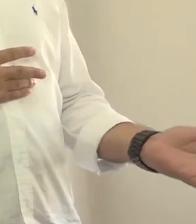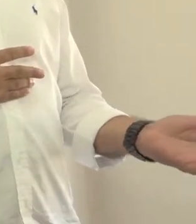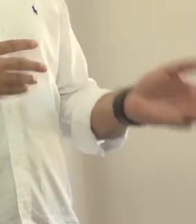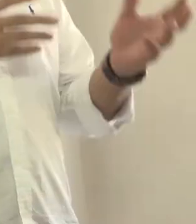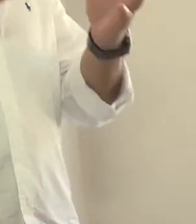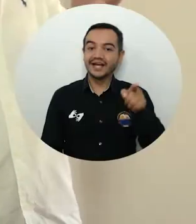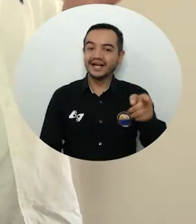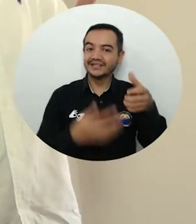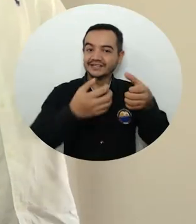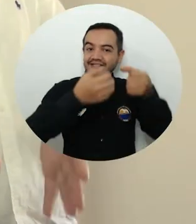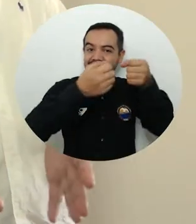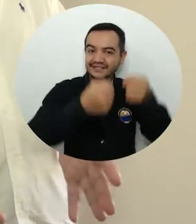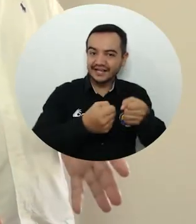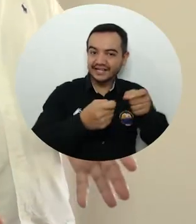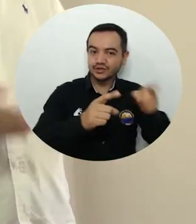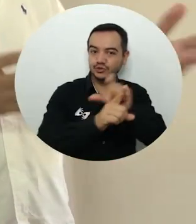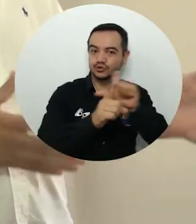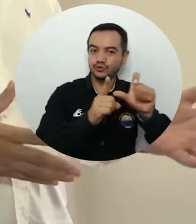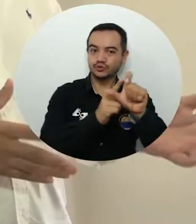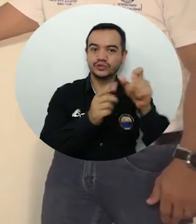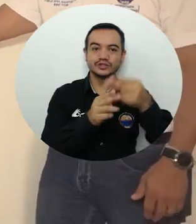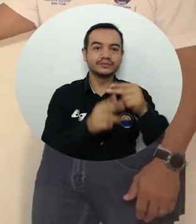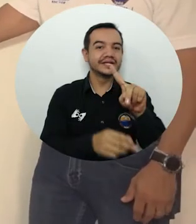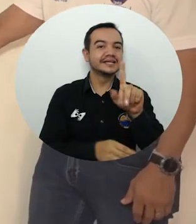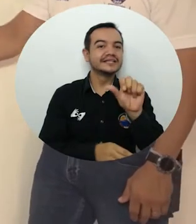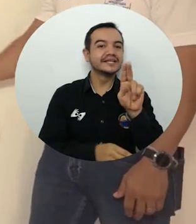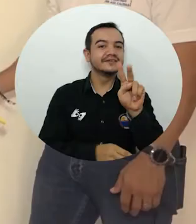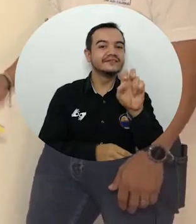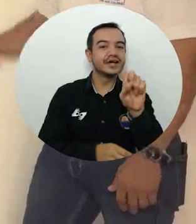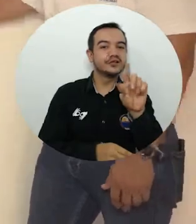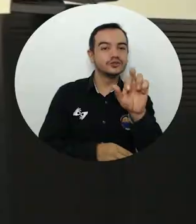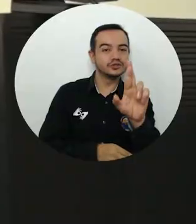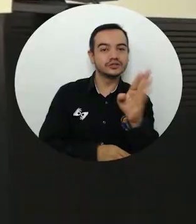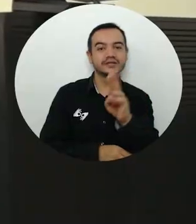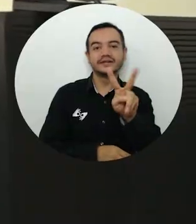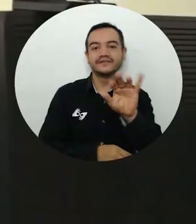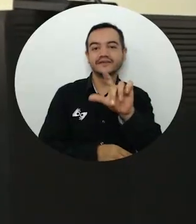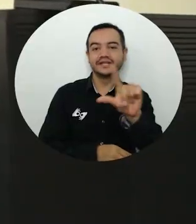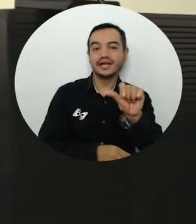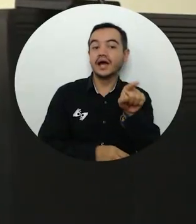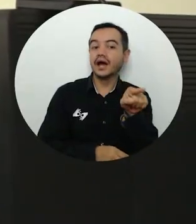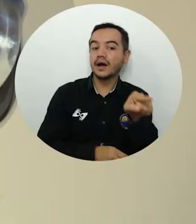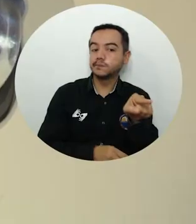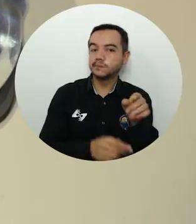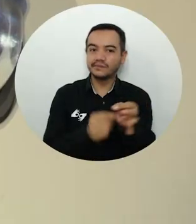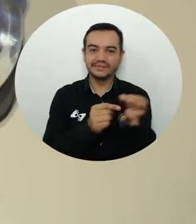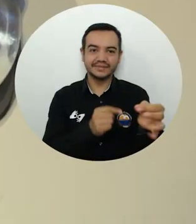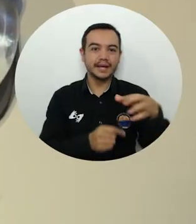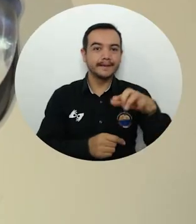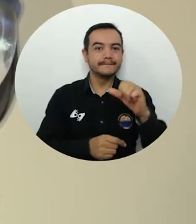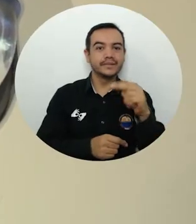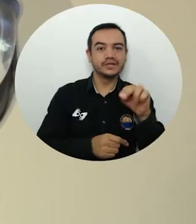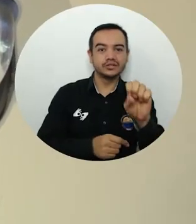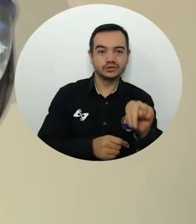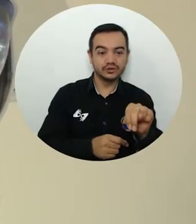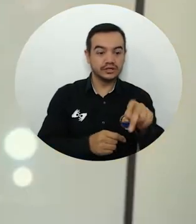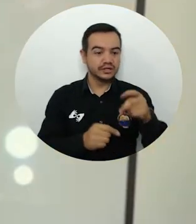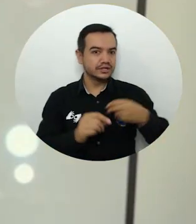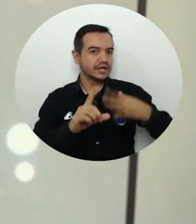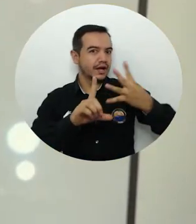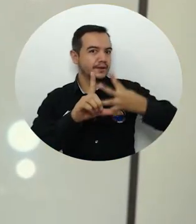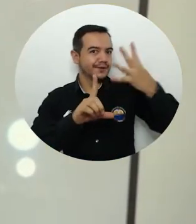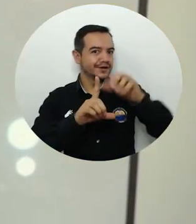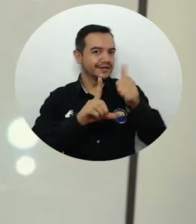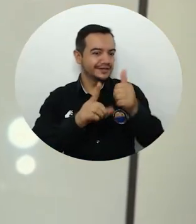En la Casa de la Cultura, Salvador Villa, ubicada en El Piñón, se inauguró la undécima sede digital Bloque 10